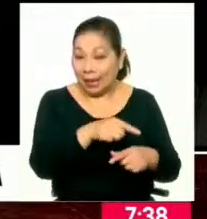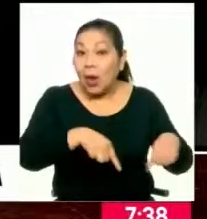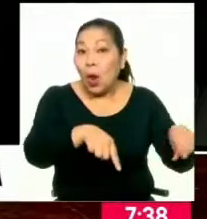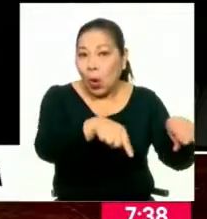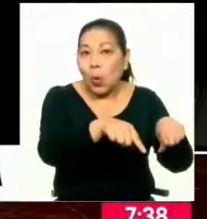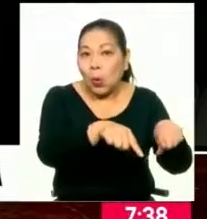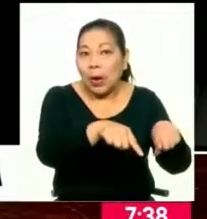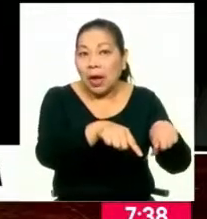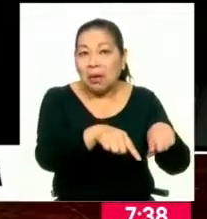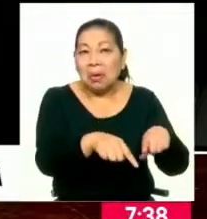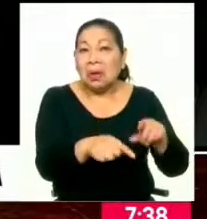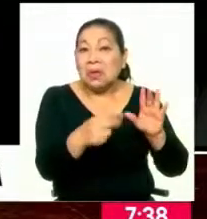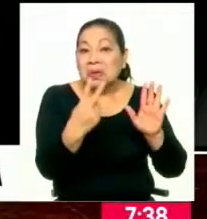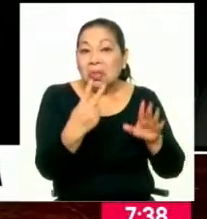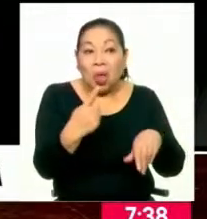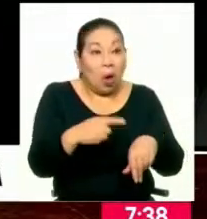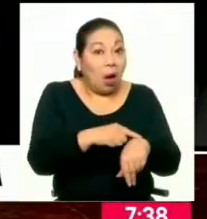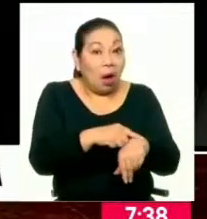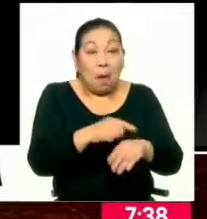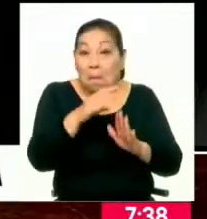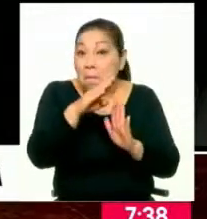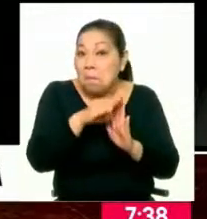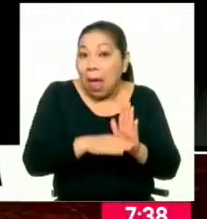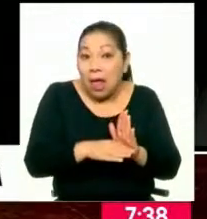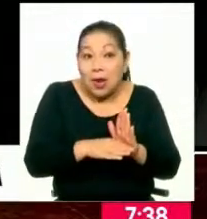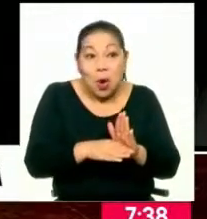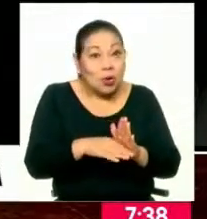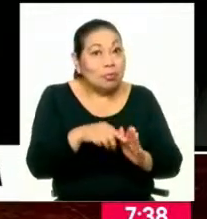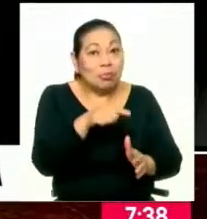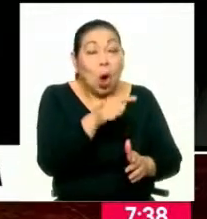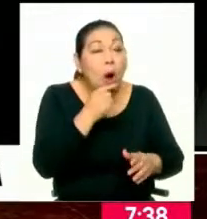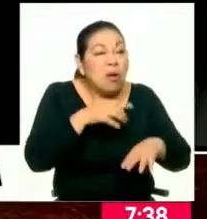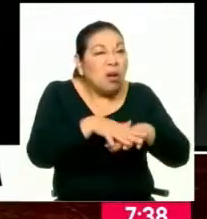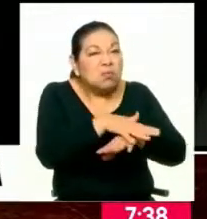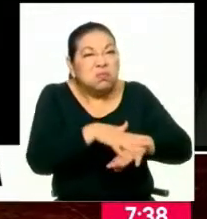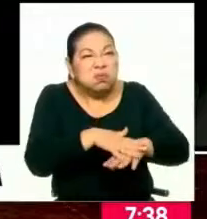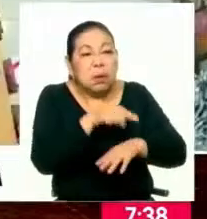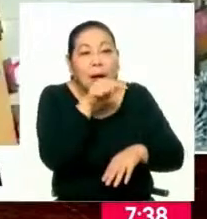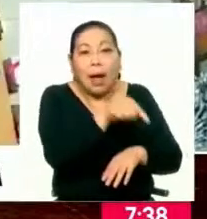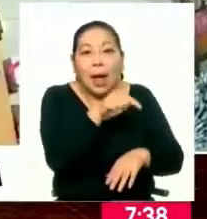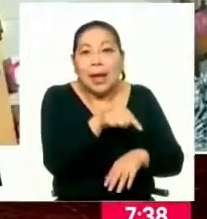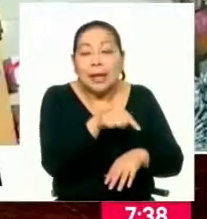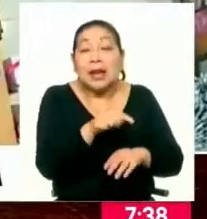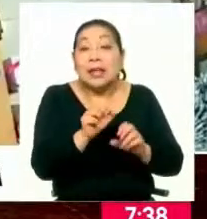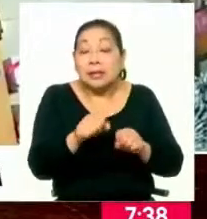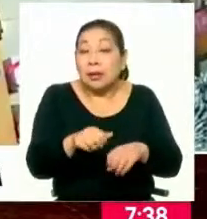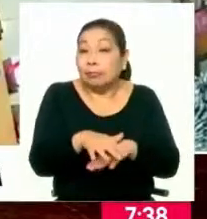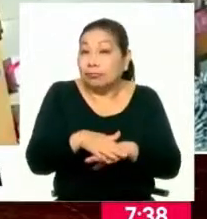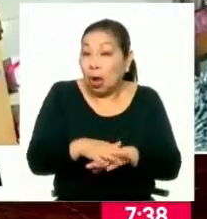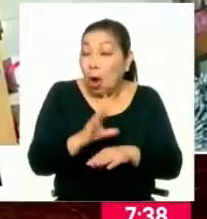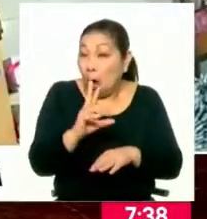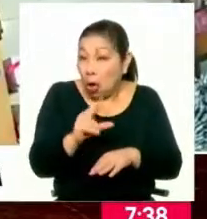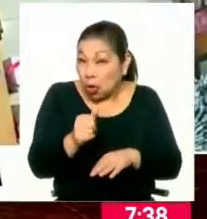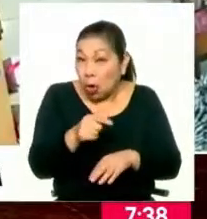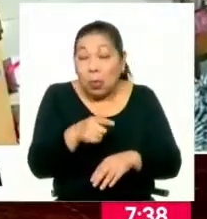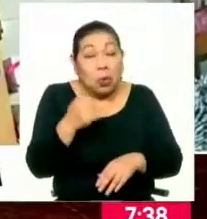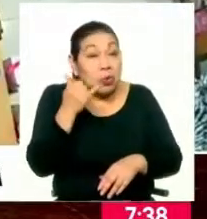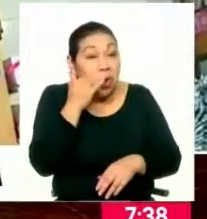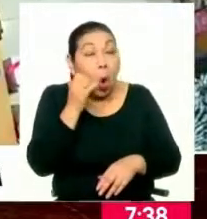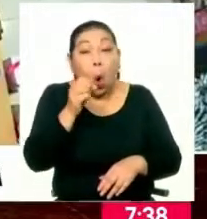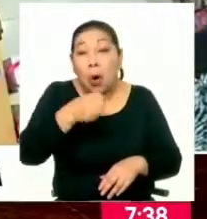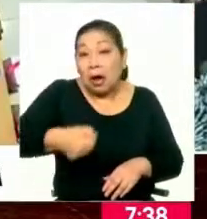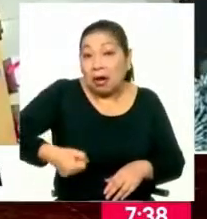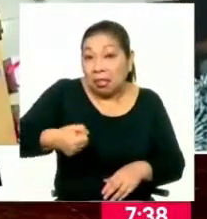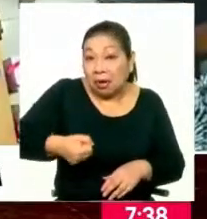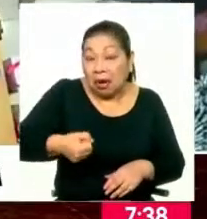en 72 horas, en menos de 72 horas, se va a definir su situación. Si se trata de un robo de un celular a una